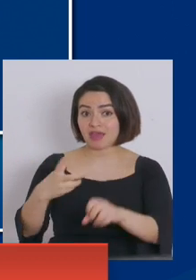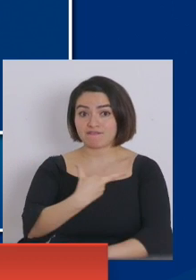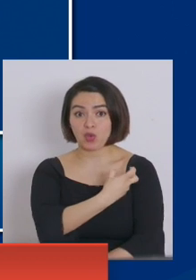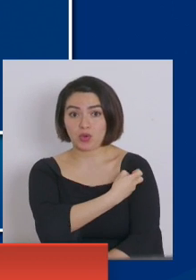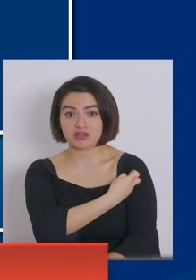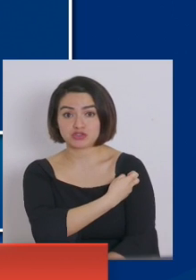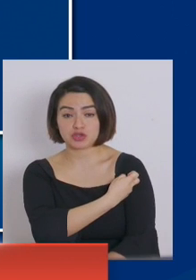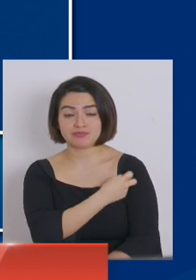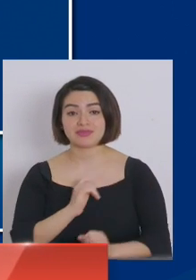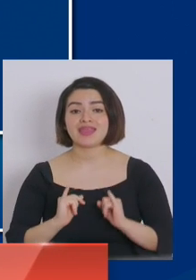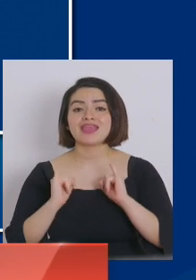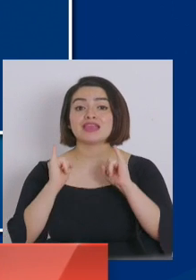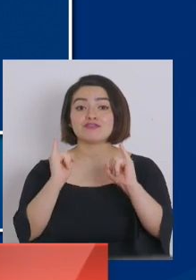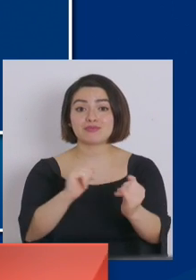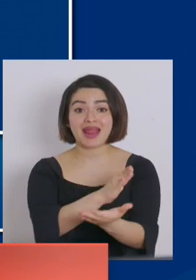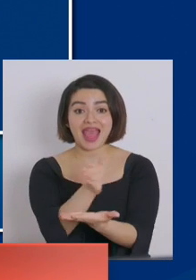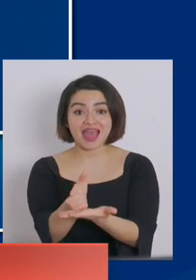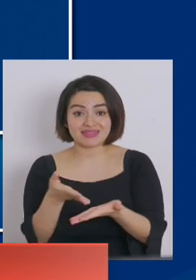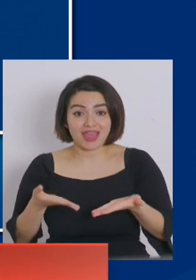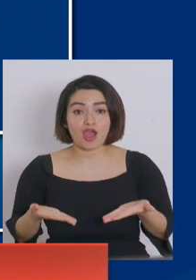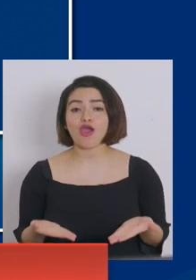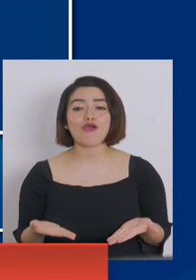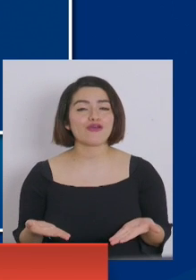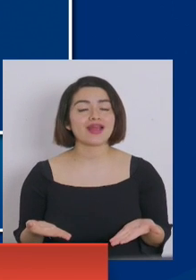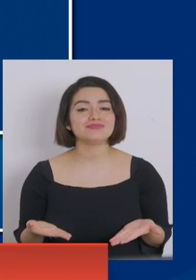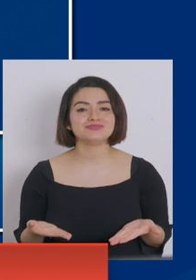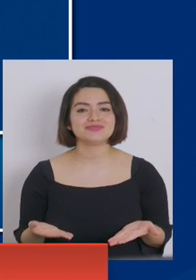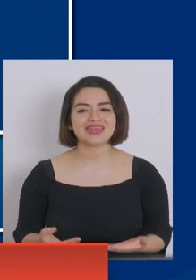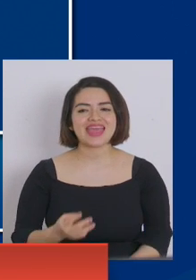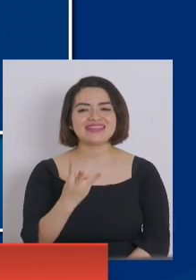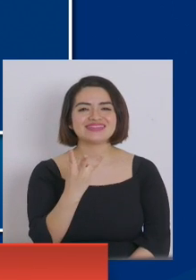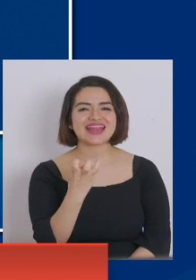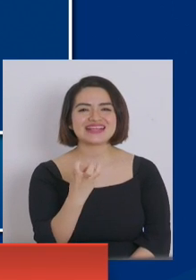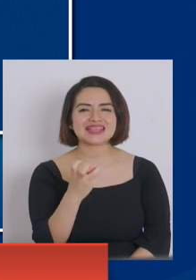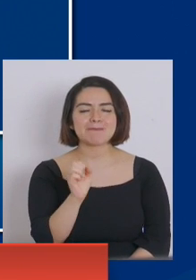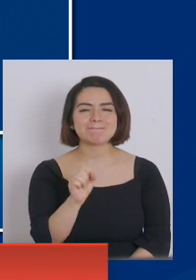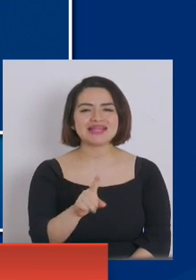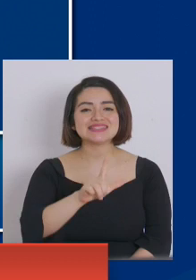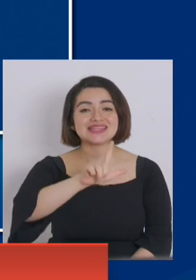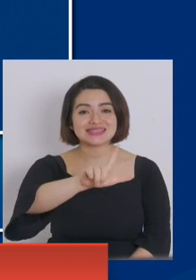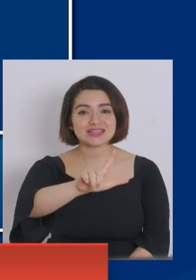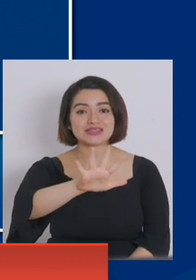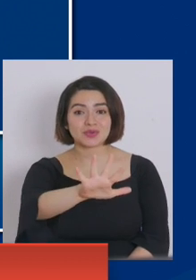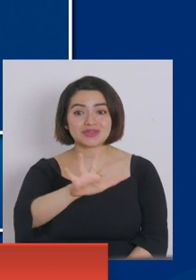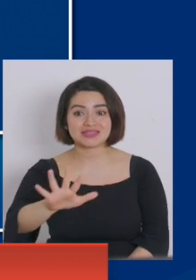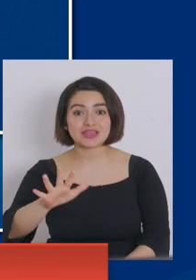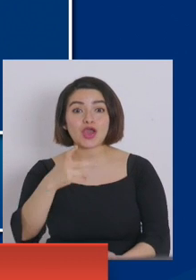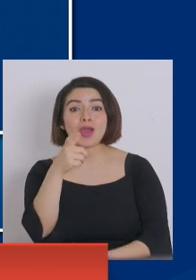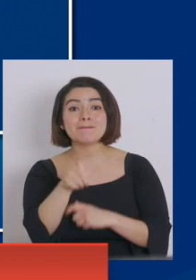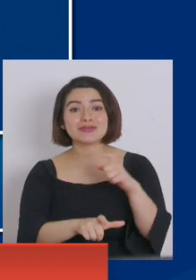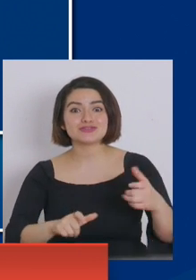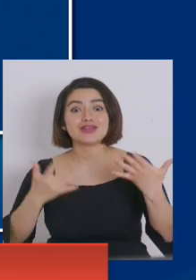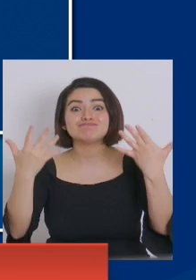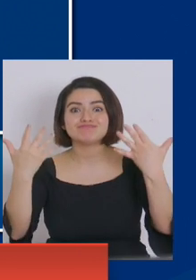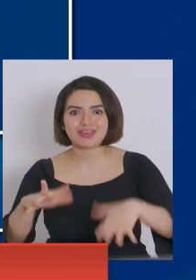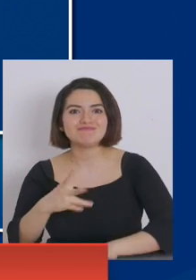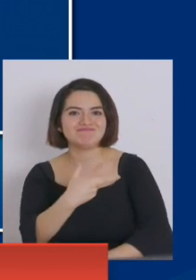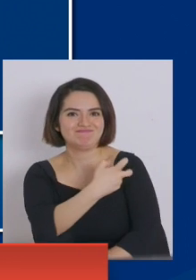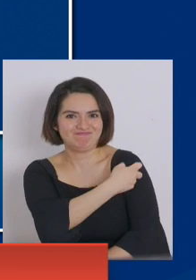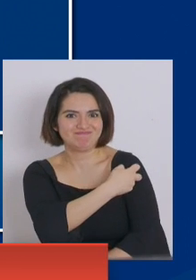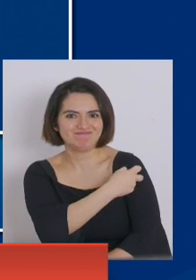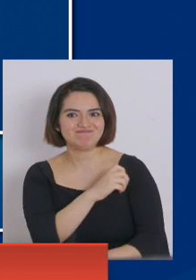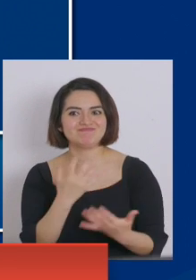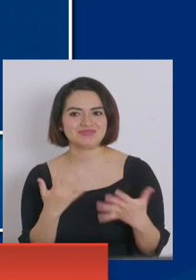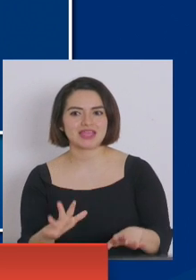informar que hasta la fecha se registran 13.775 personas vacunadas, de las